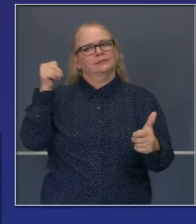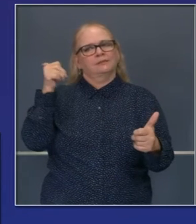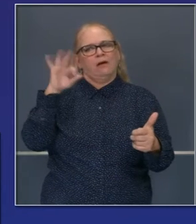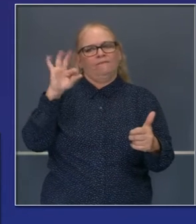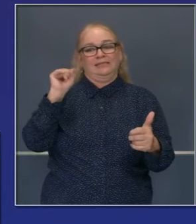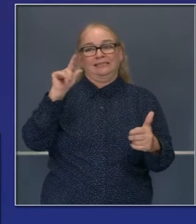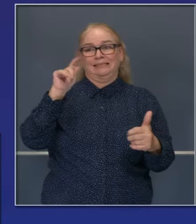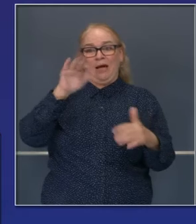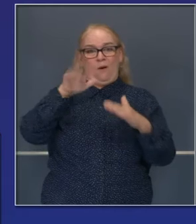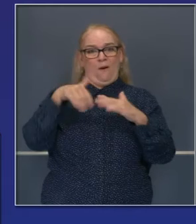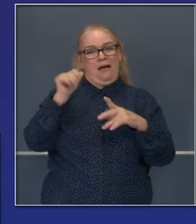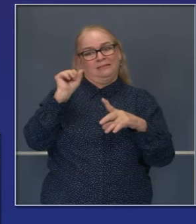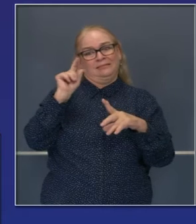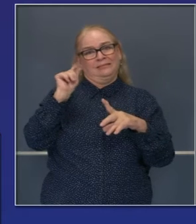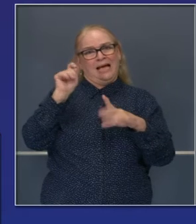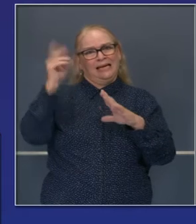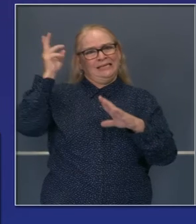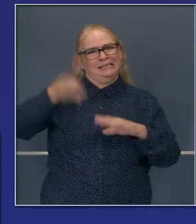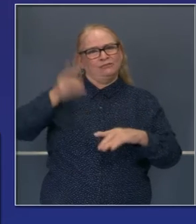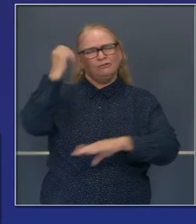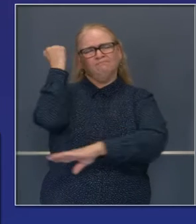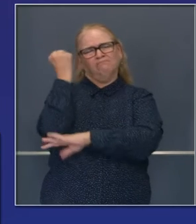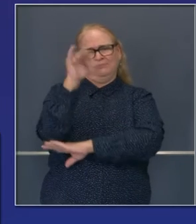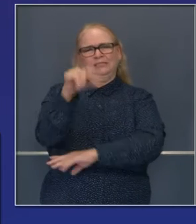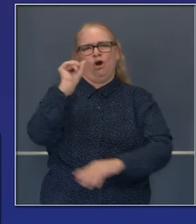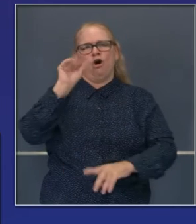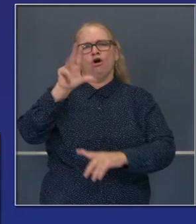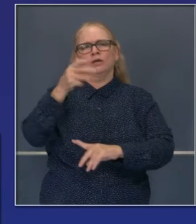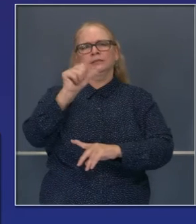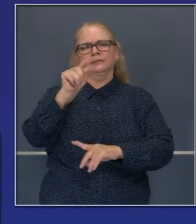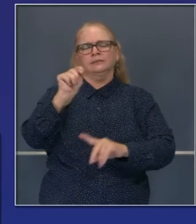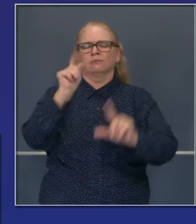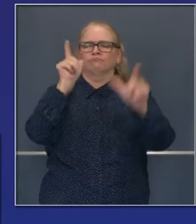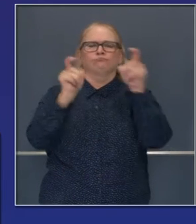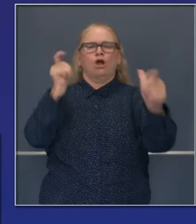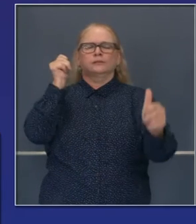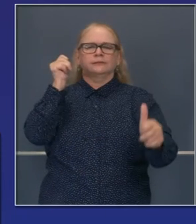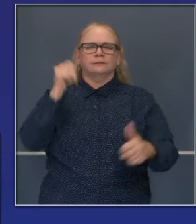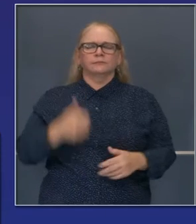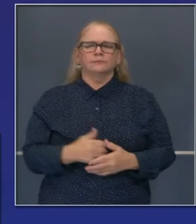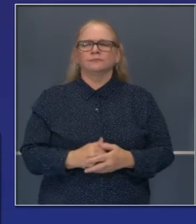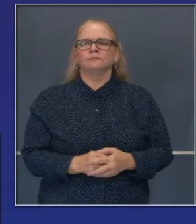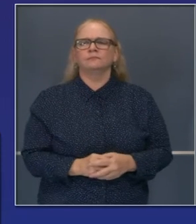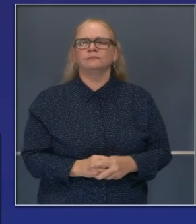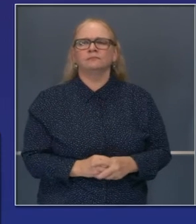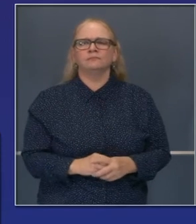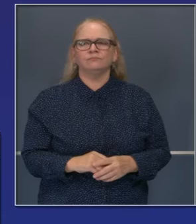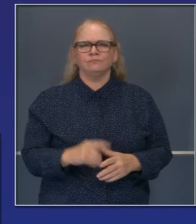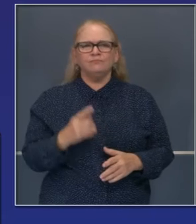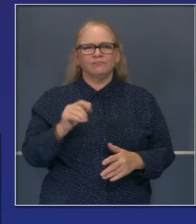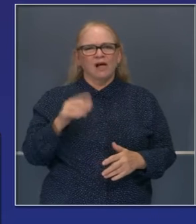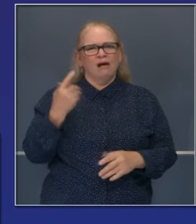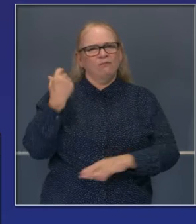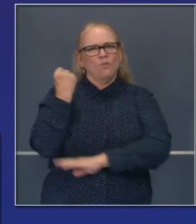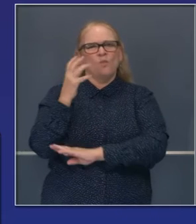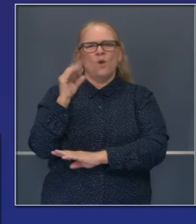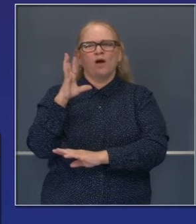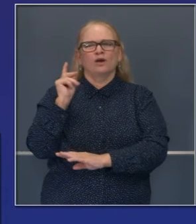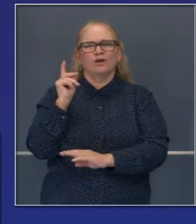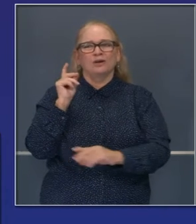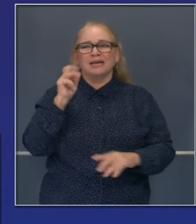activo en la historia del Estado. Y si recuerdan esa gráfica de torta,